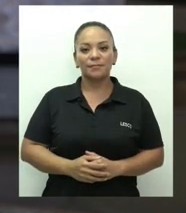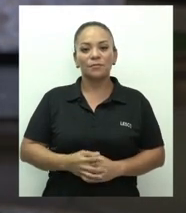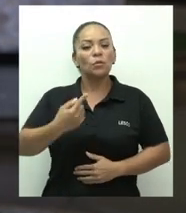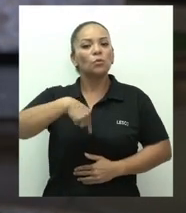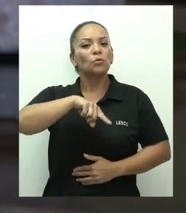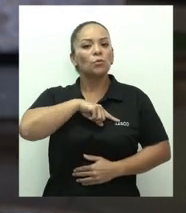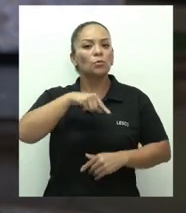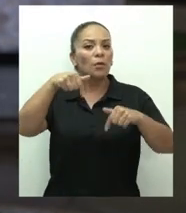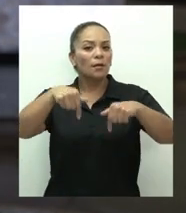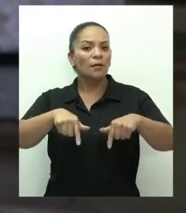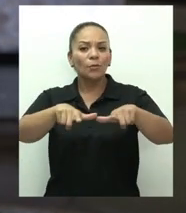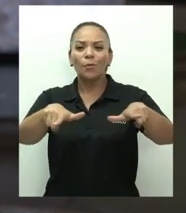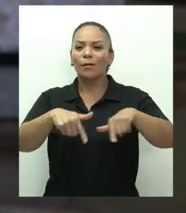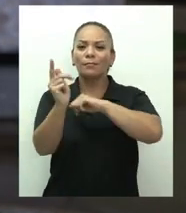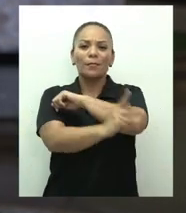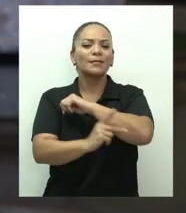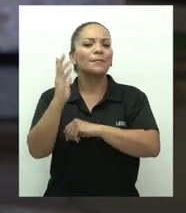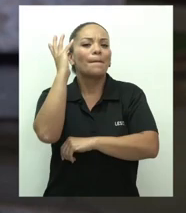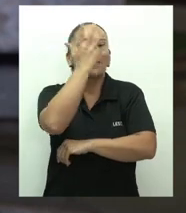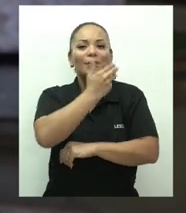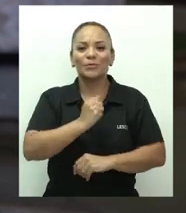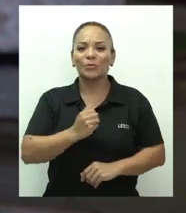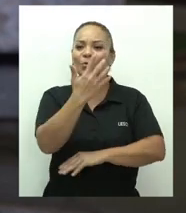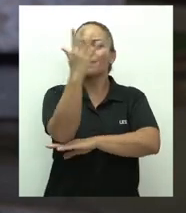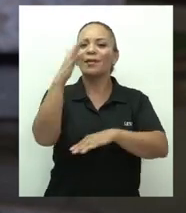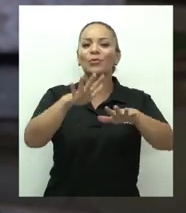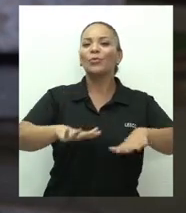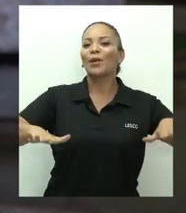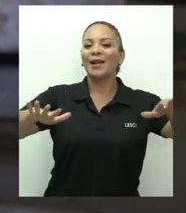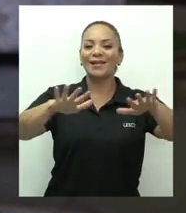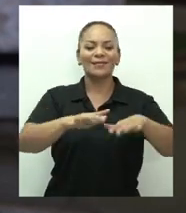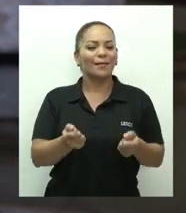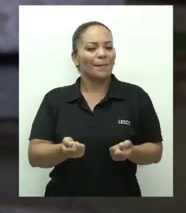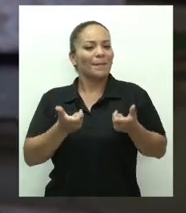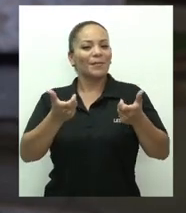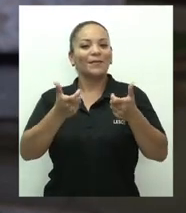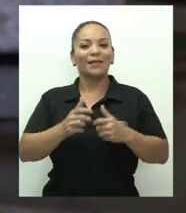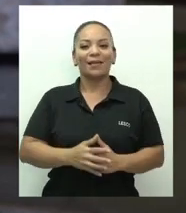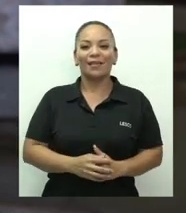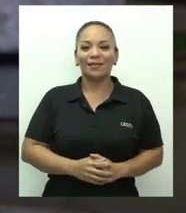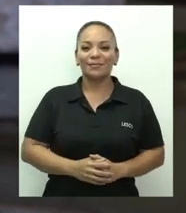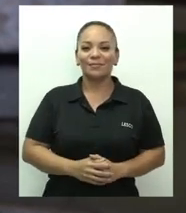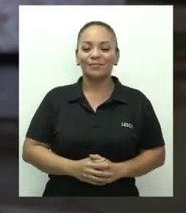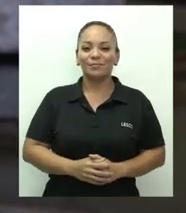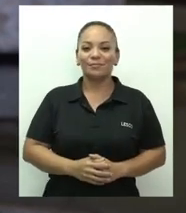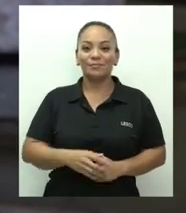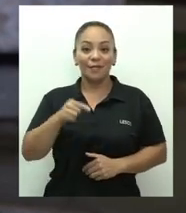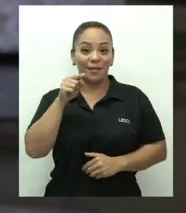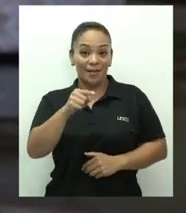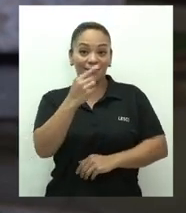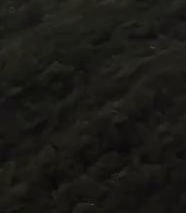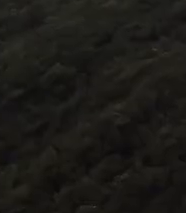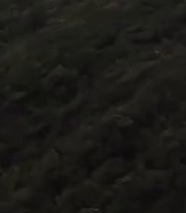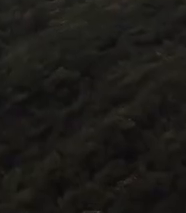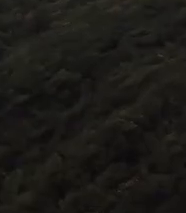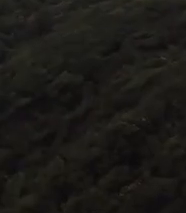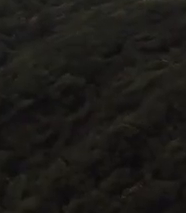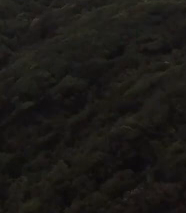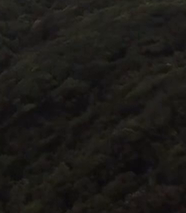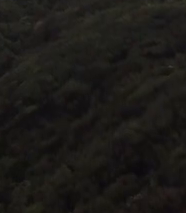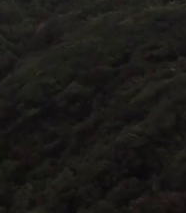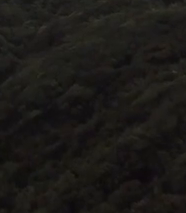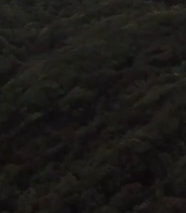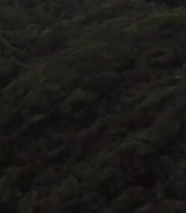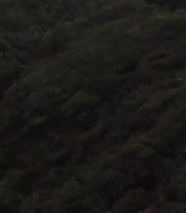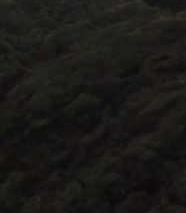Vivimos en un país maravilloso, con una naturaleza privilegiada, que nos ha permitido prosperar